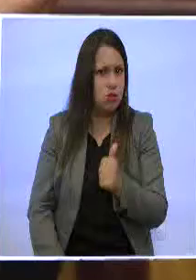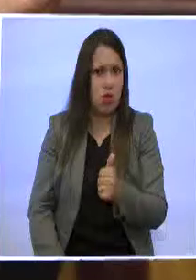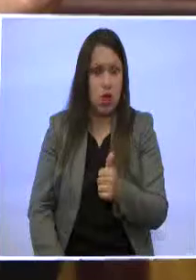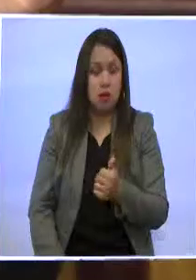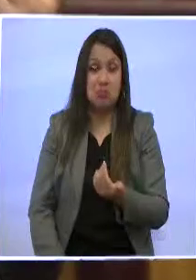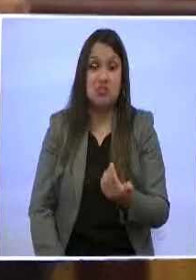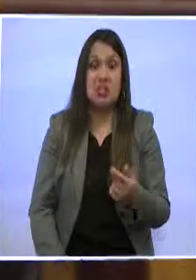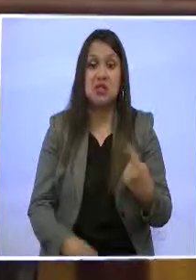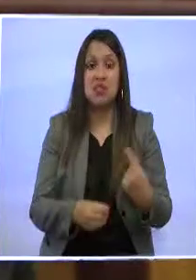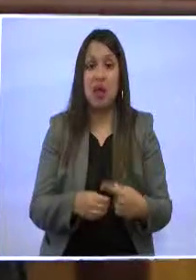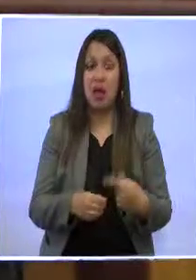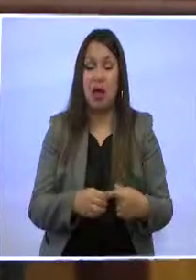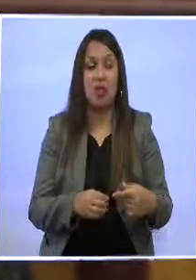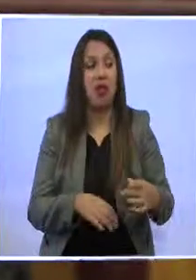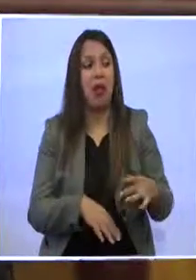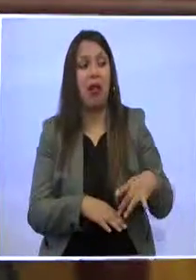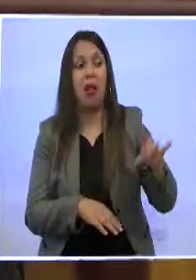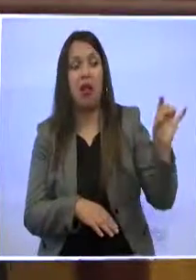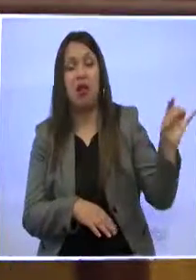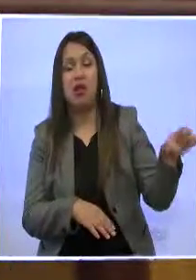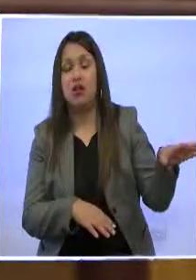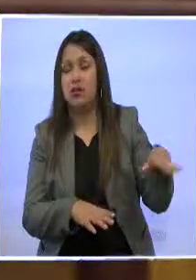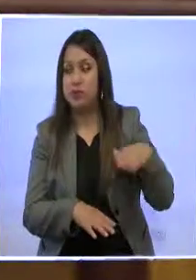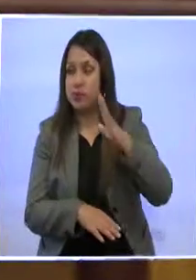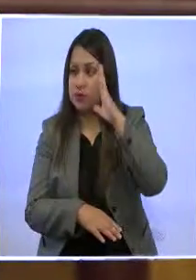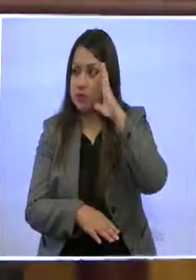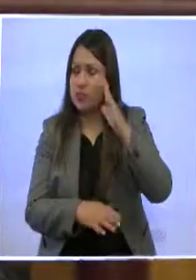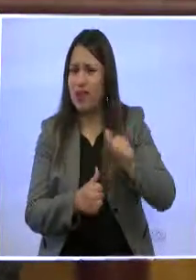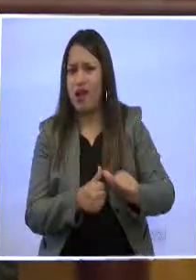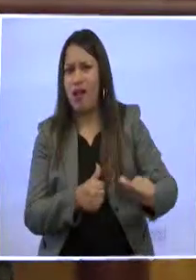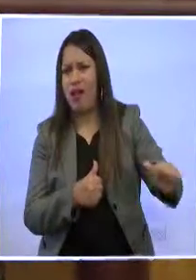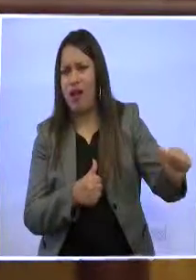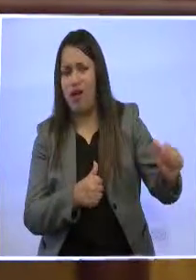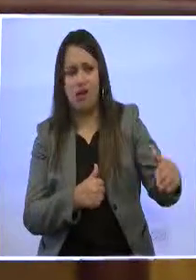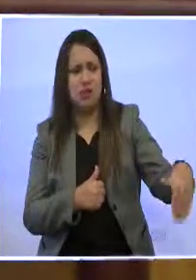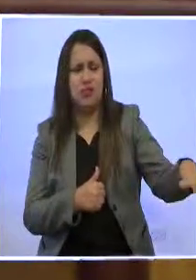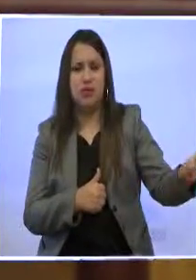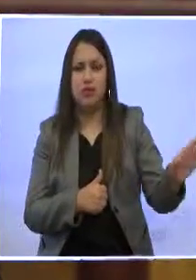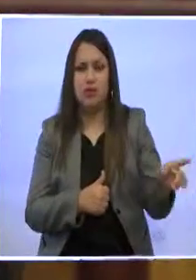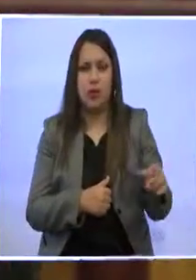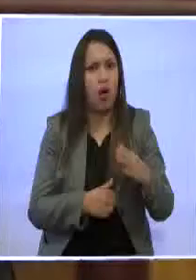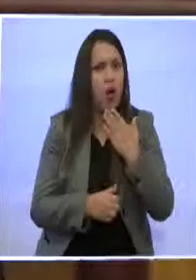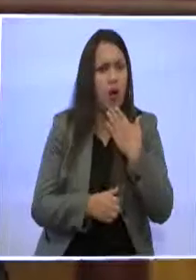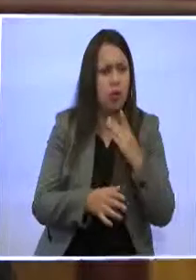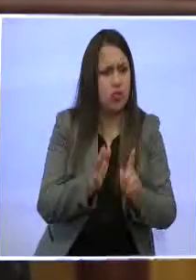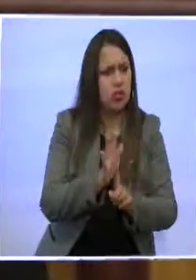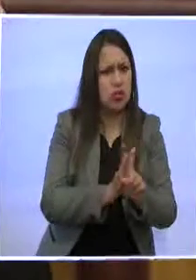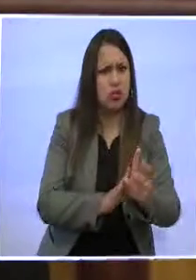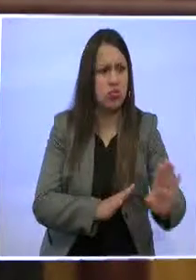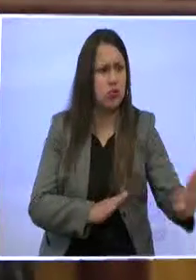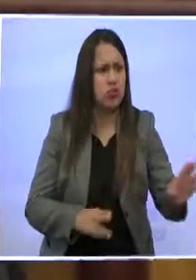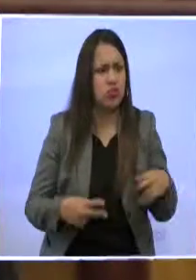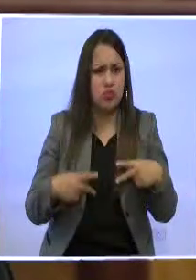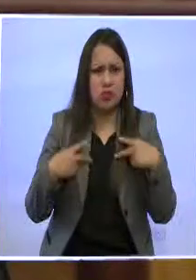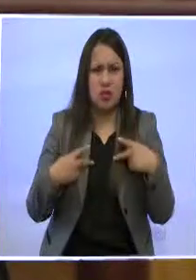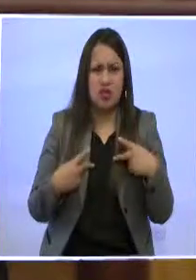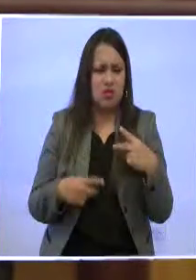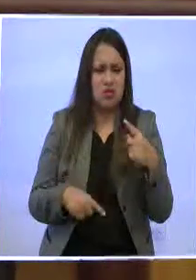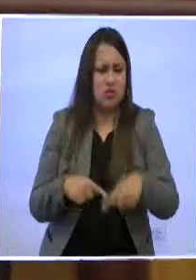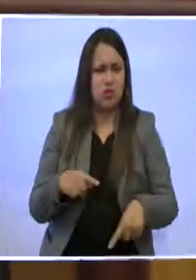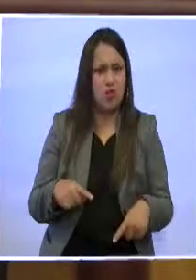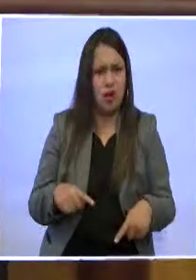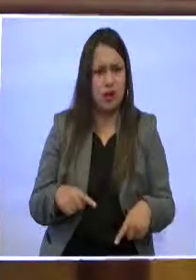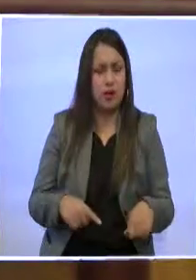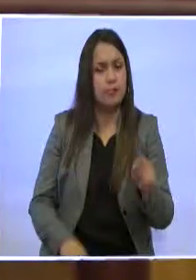de segundo, de tercera, carente de todo lo básico para poder desarrollar a plenitud su vida. Es por eso que en este tema